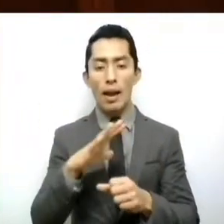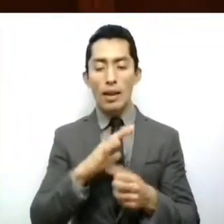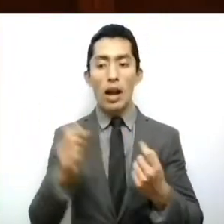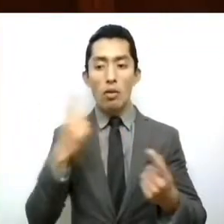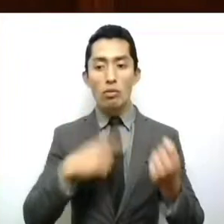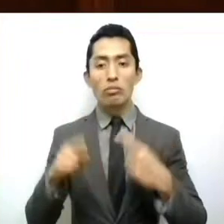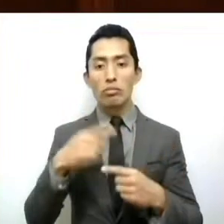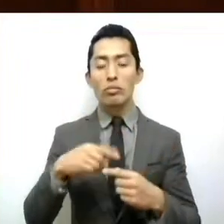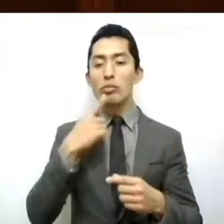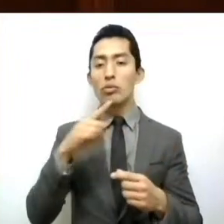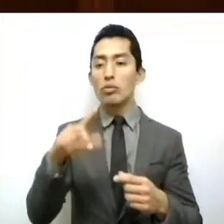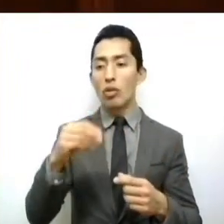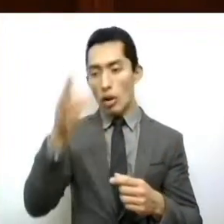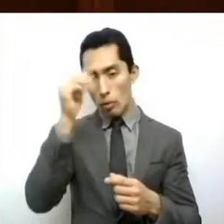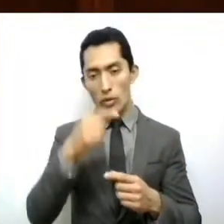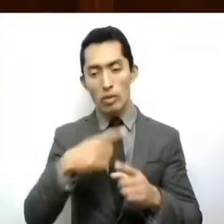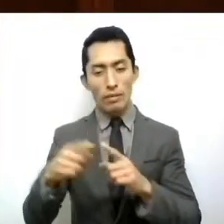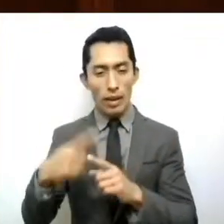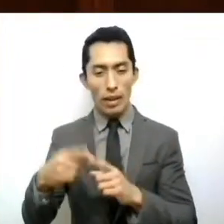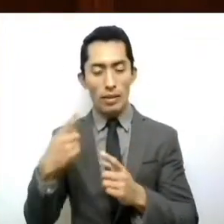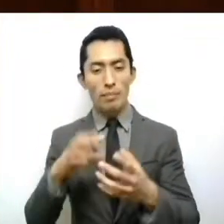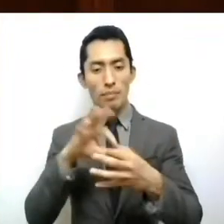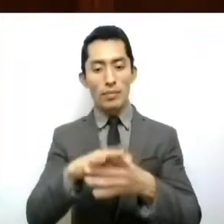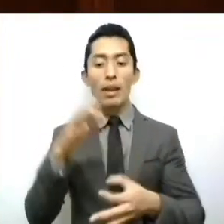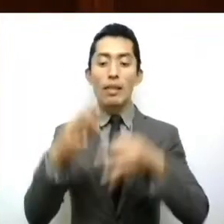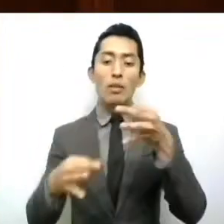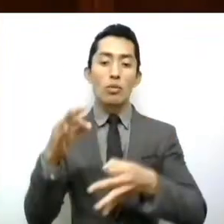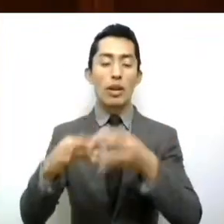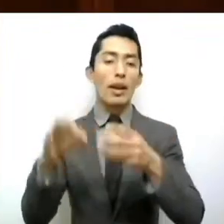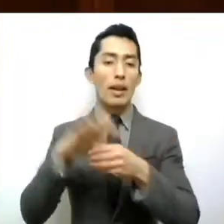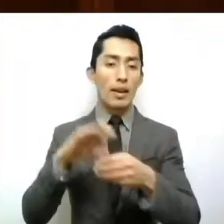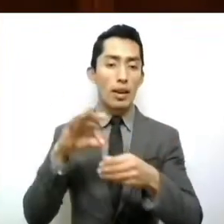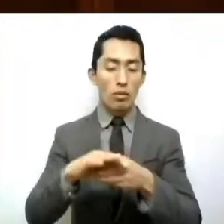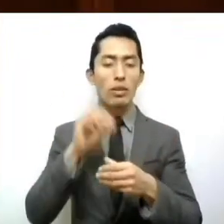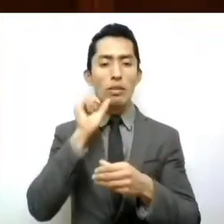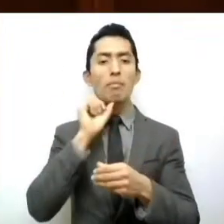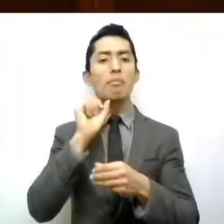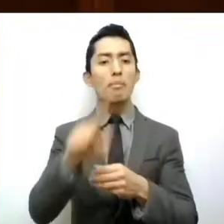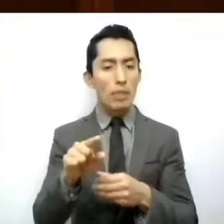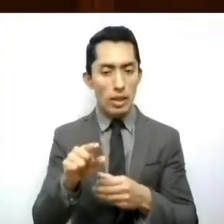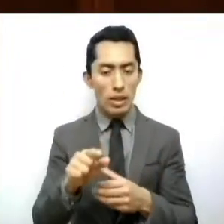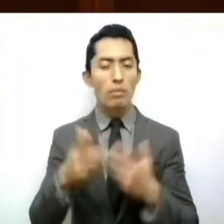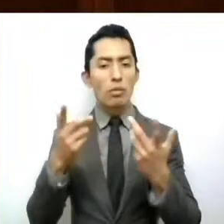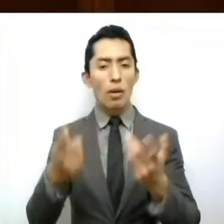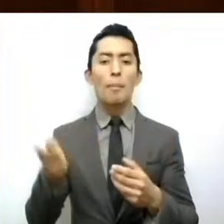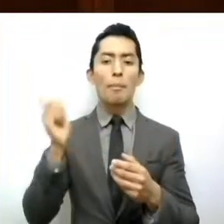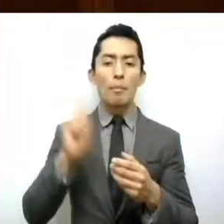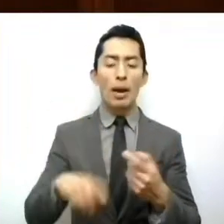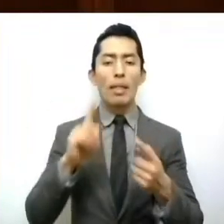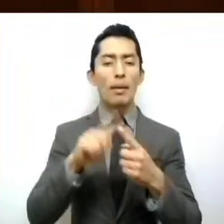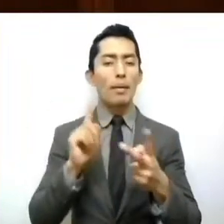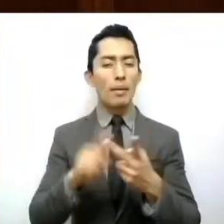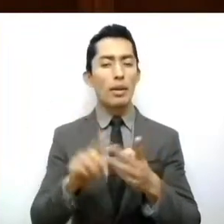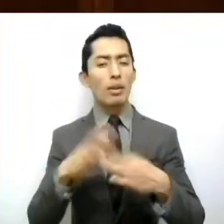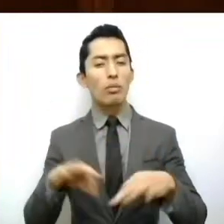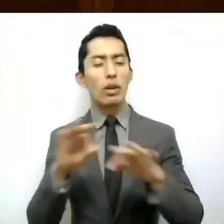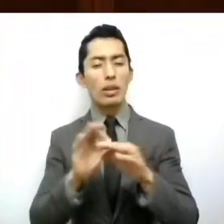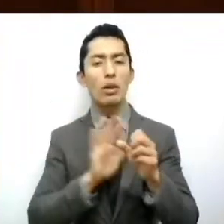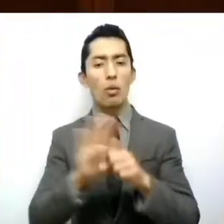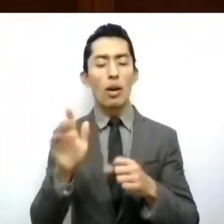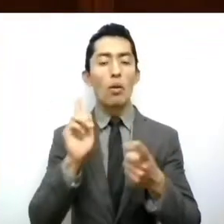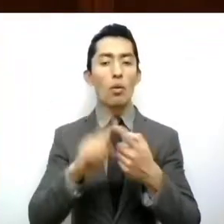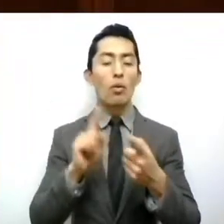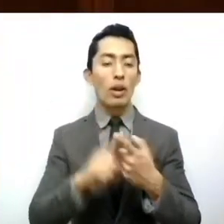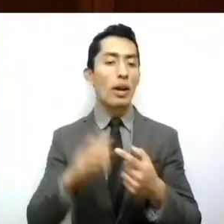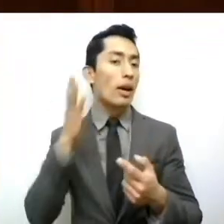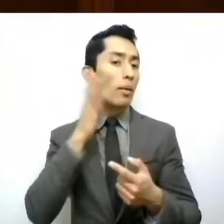y otorgando atribuciones al Tribunal Electoral. Pero al mismo tiempo, mandó dos cosas esenciales, que el Congreso de